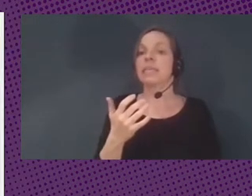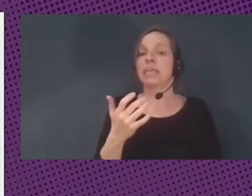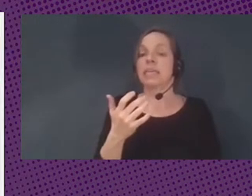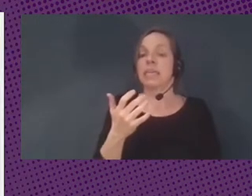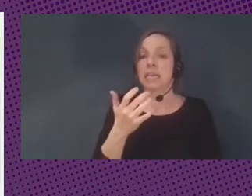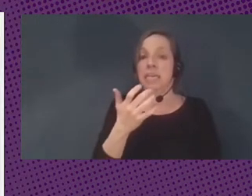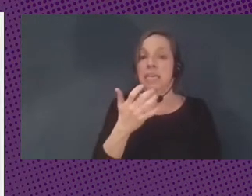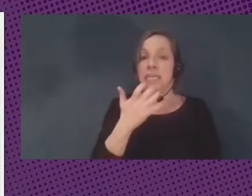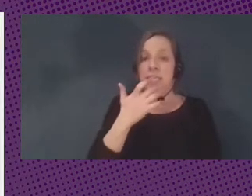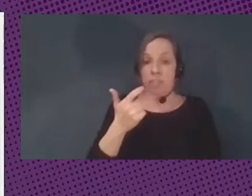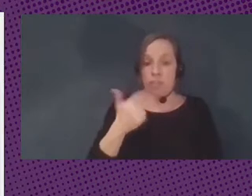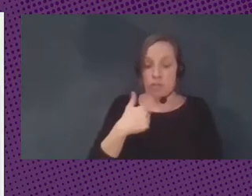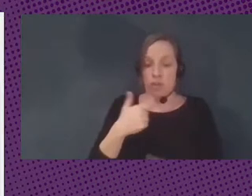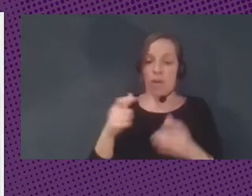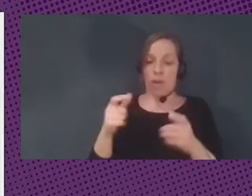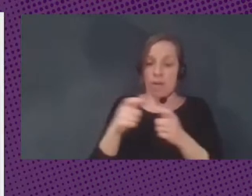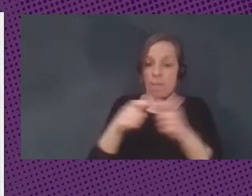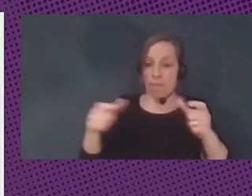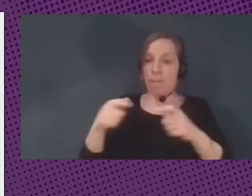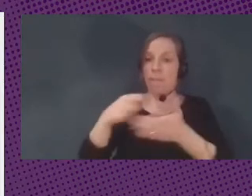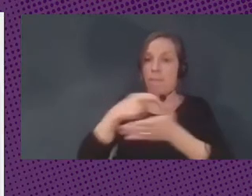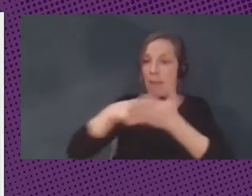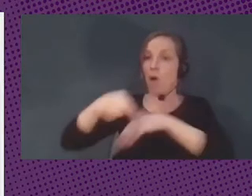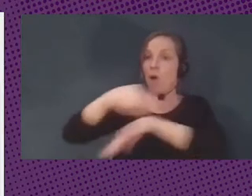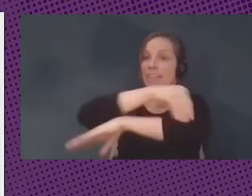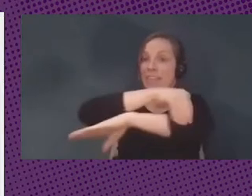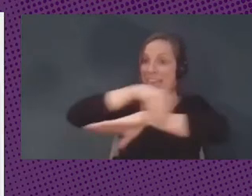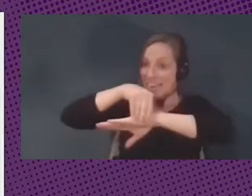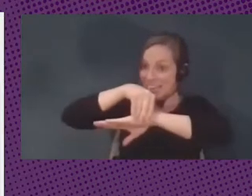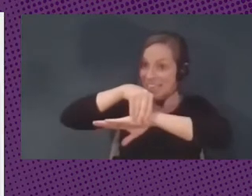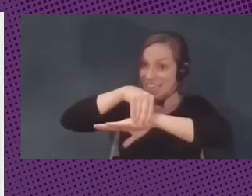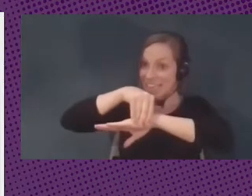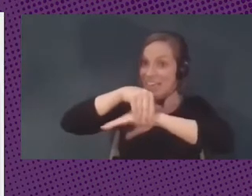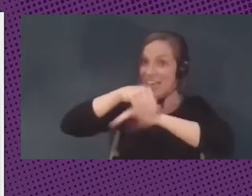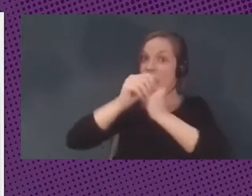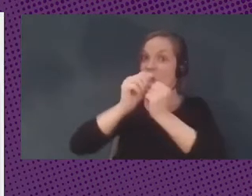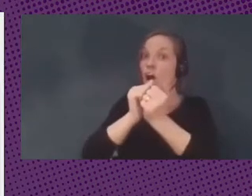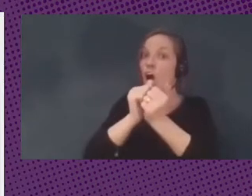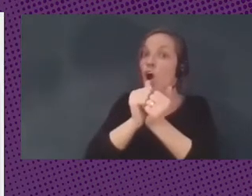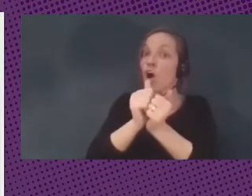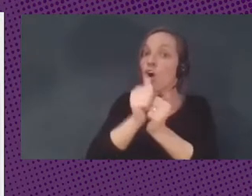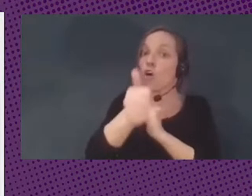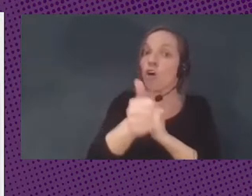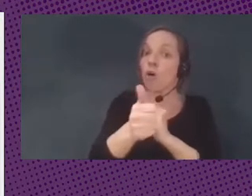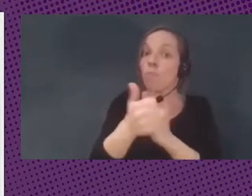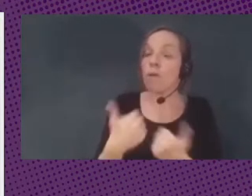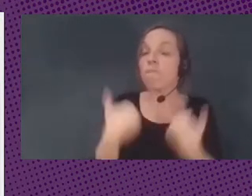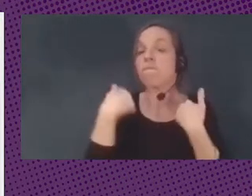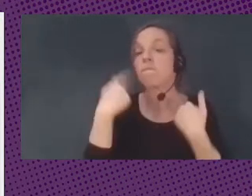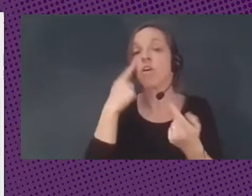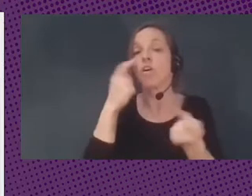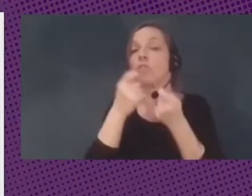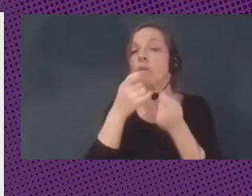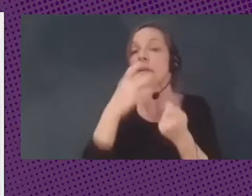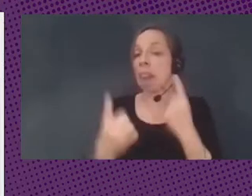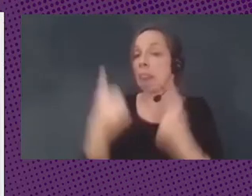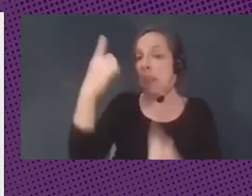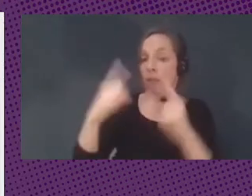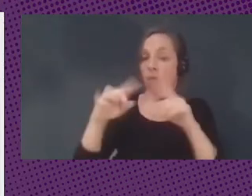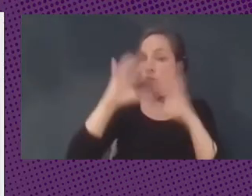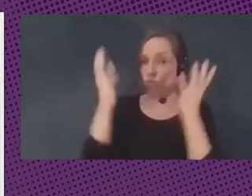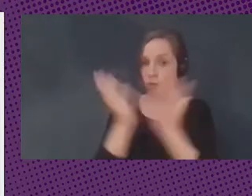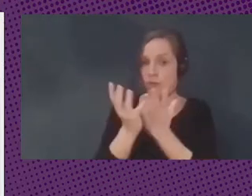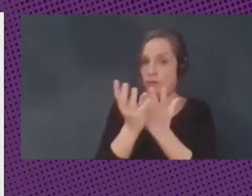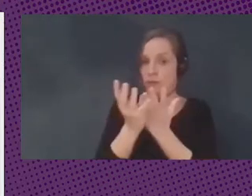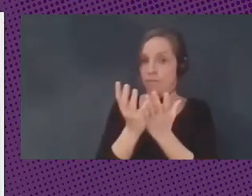transaccionalidad está controlada por pocos actores a nivel mundial y su apuesta es a tratar